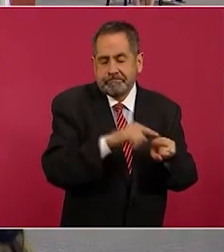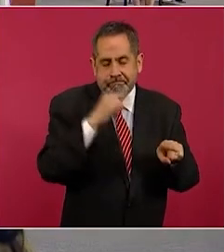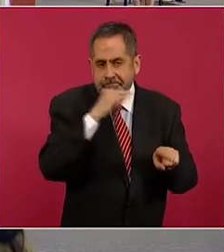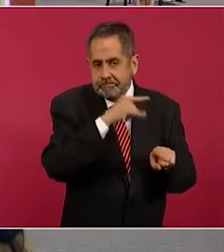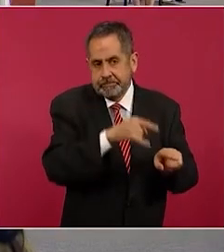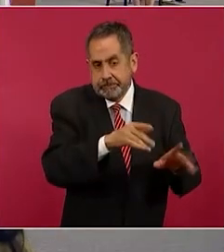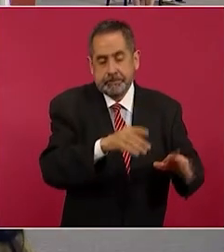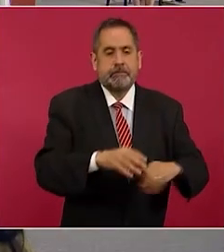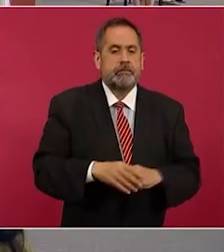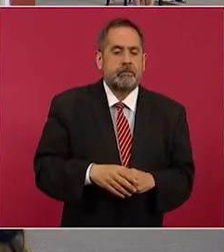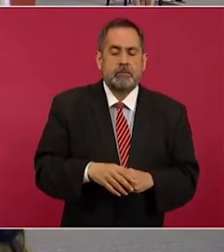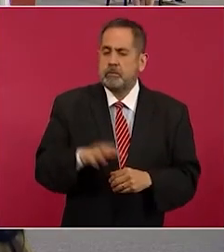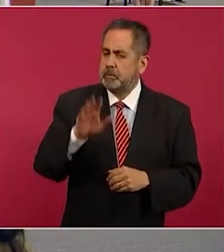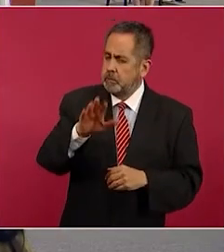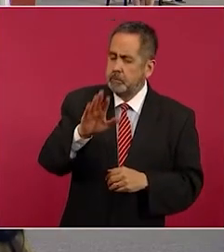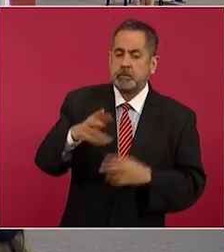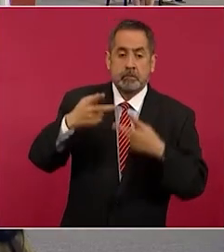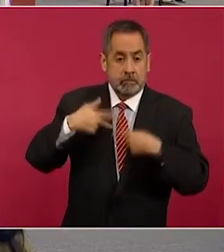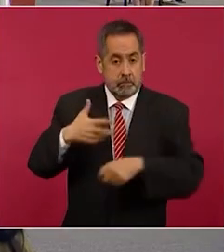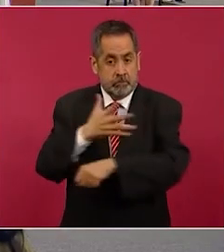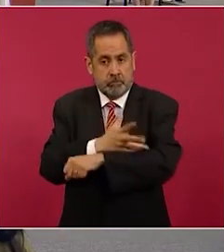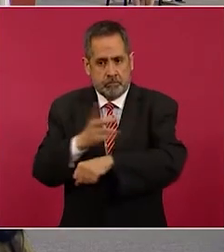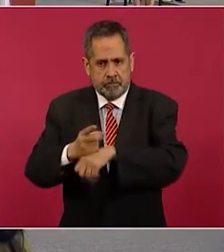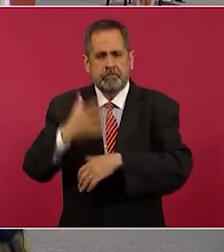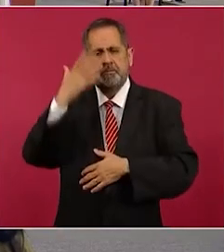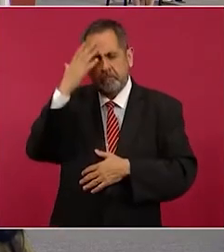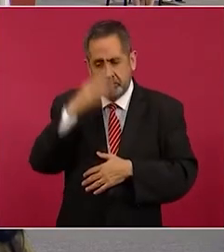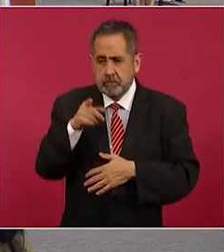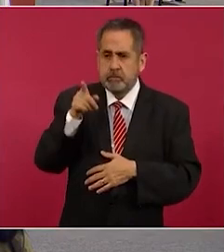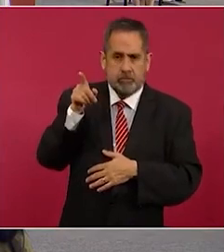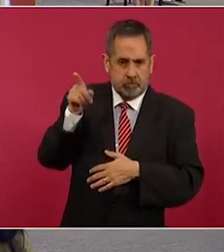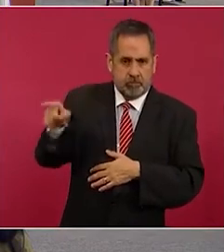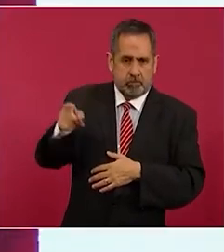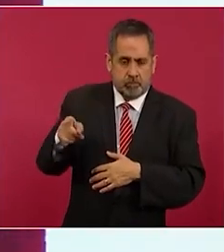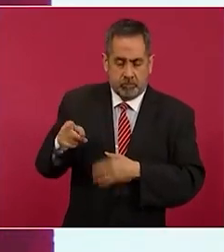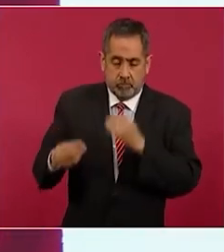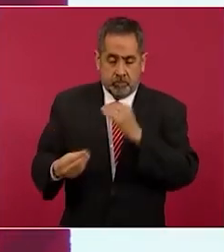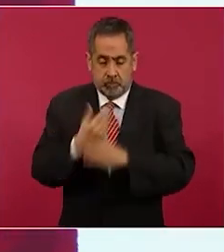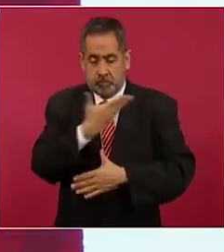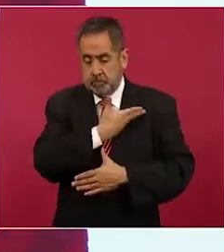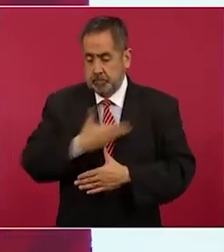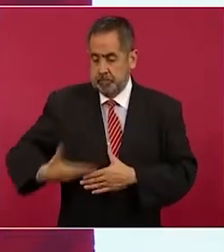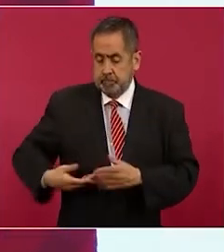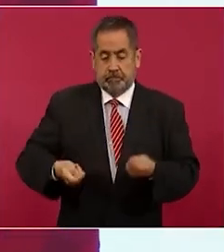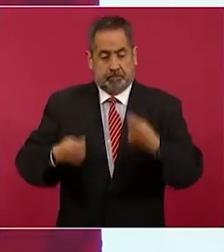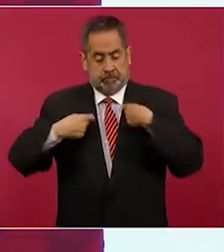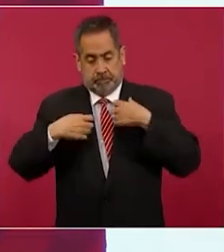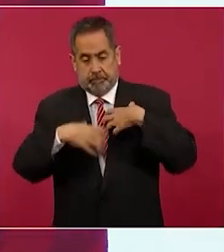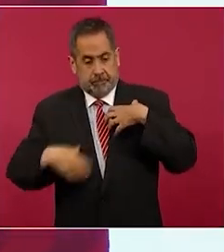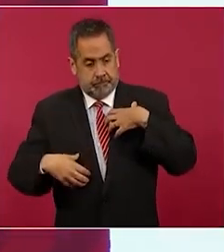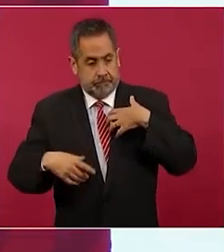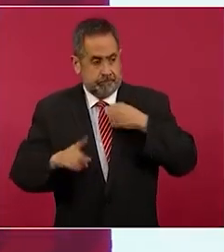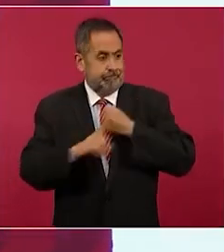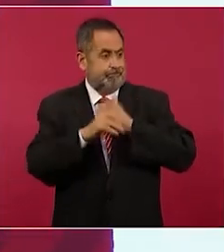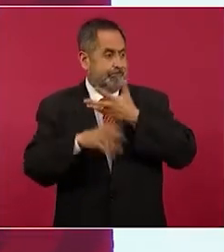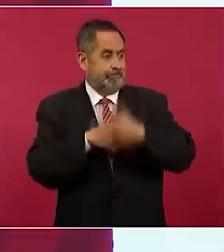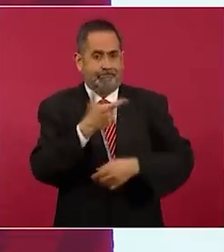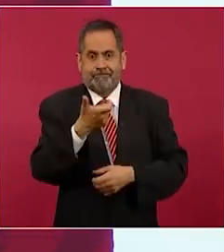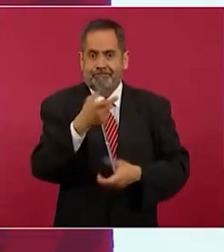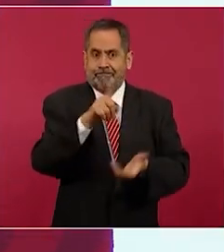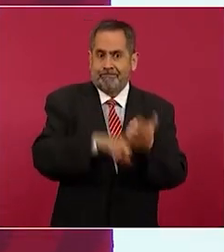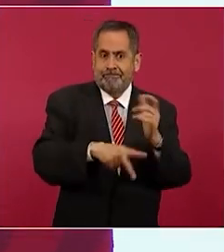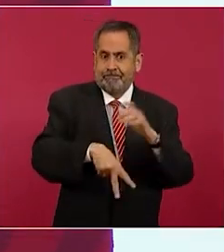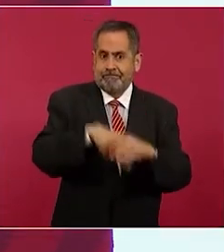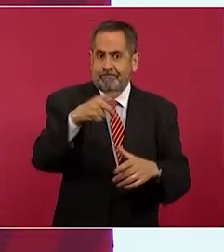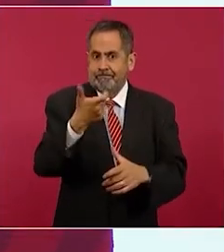La gente honrada sabe que recibiste un país en bancarrota por la